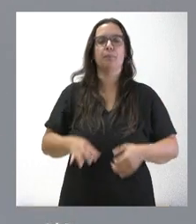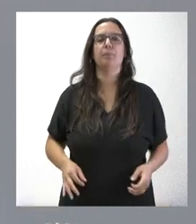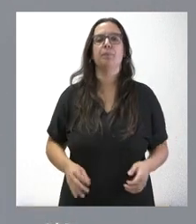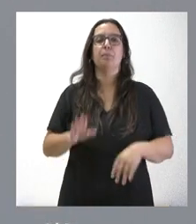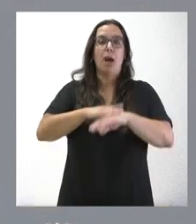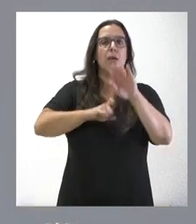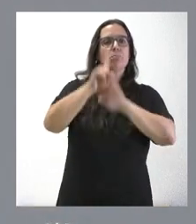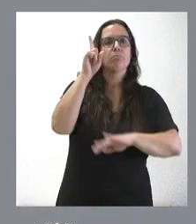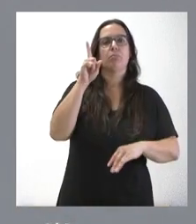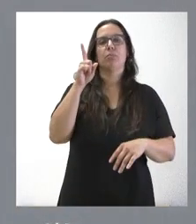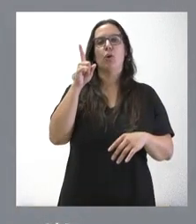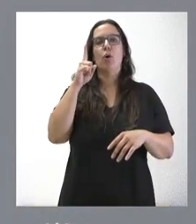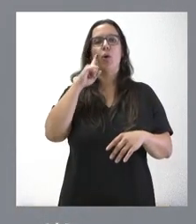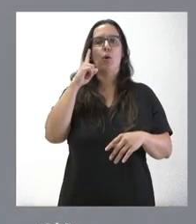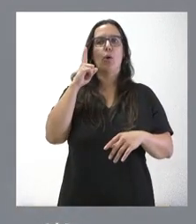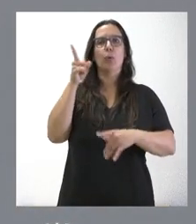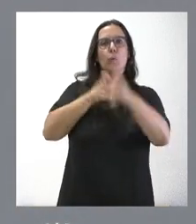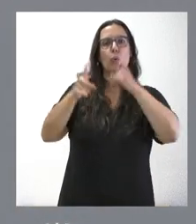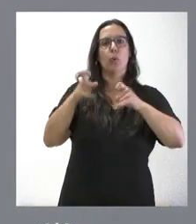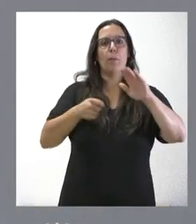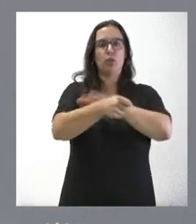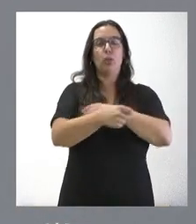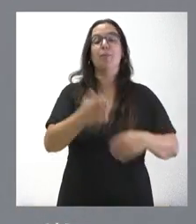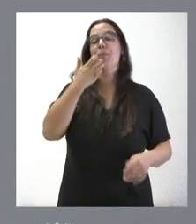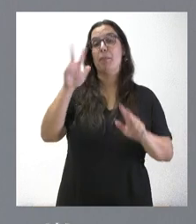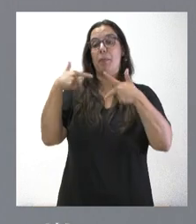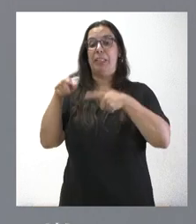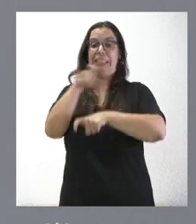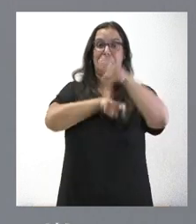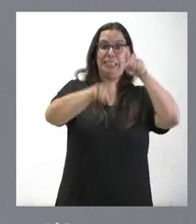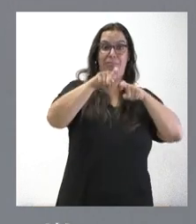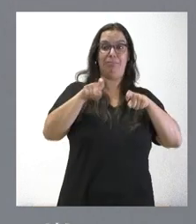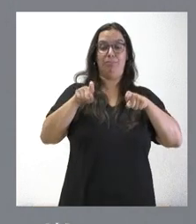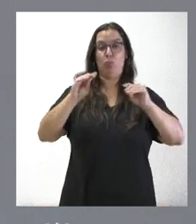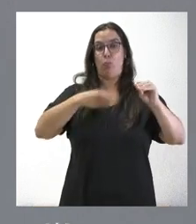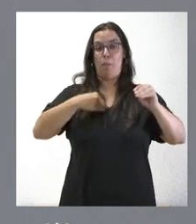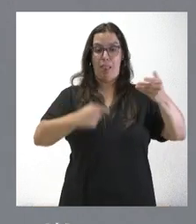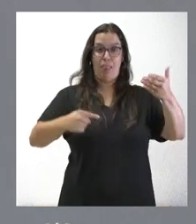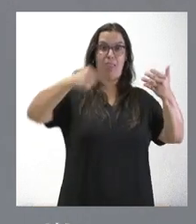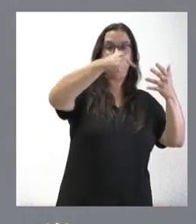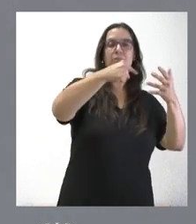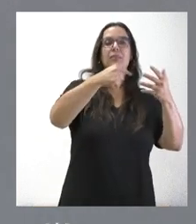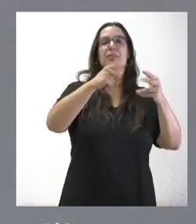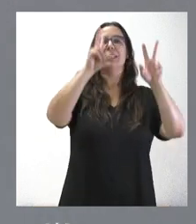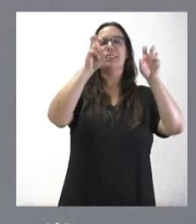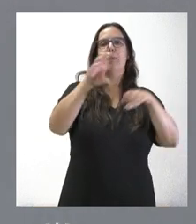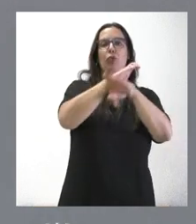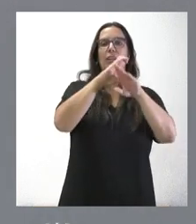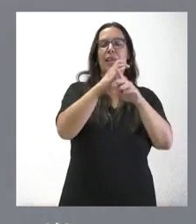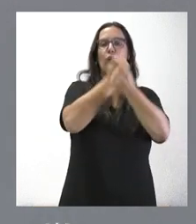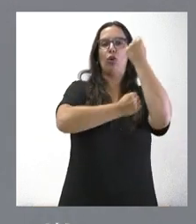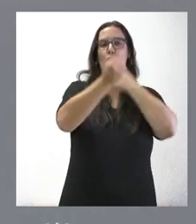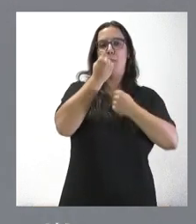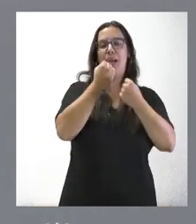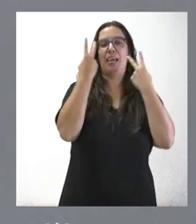crecimiento y a las expectativas de inversión. Si me permiten, vuelvo al expediente de la Consejería de Economía y Hacienda, que me lo había